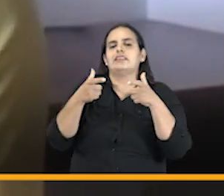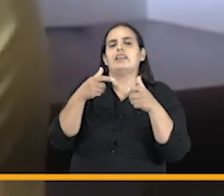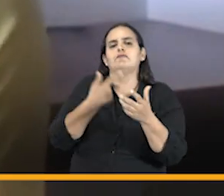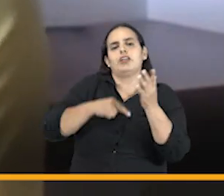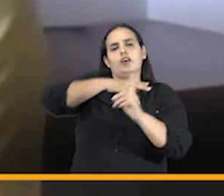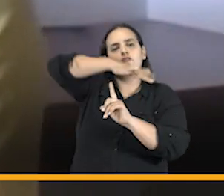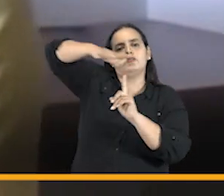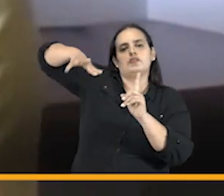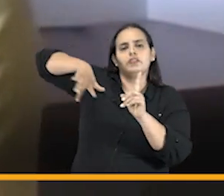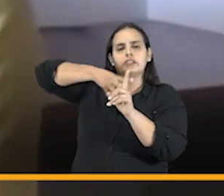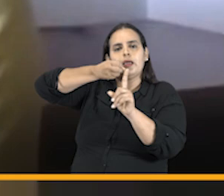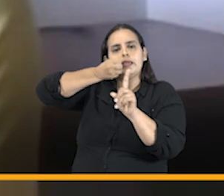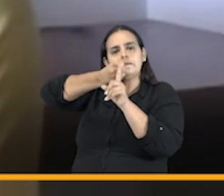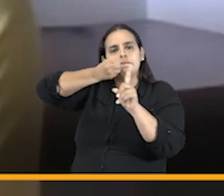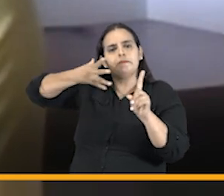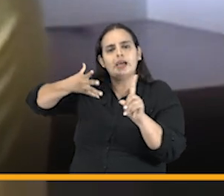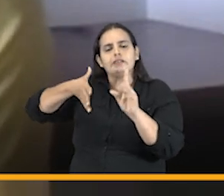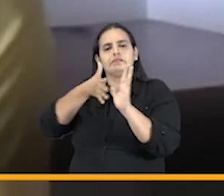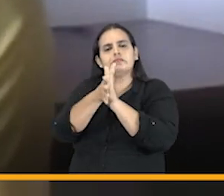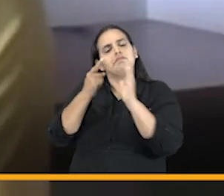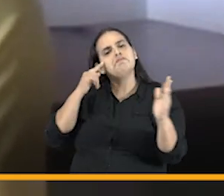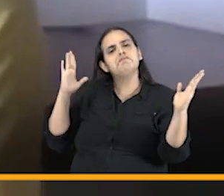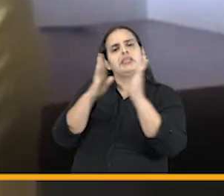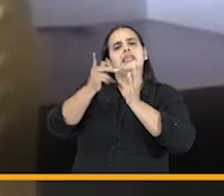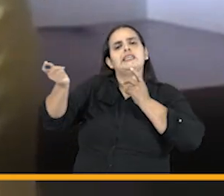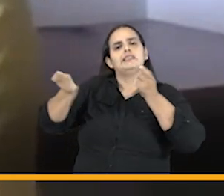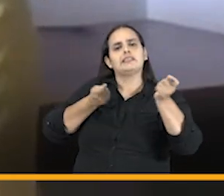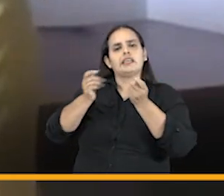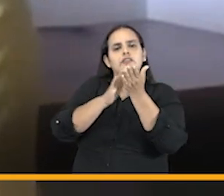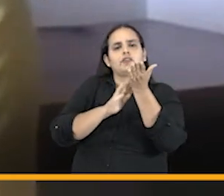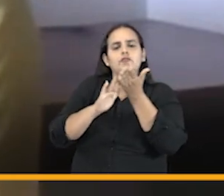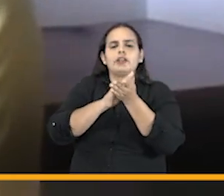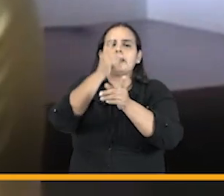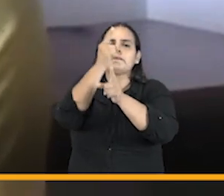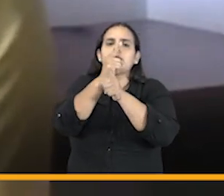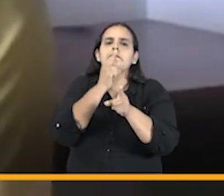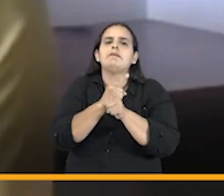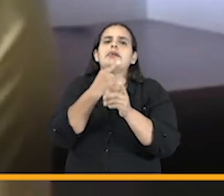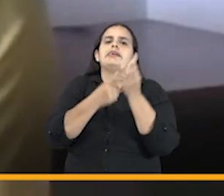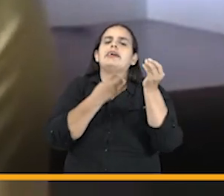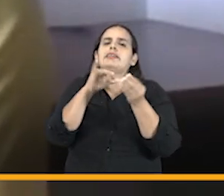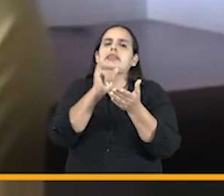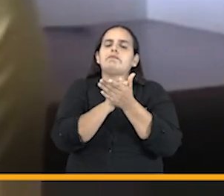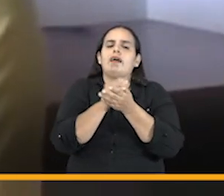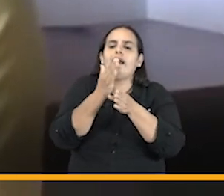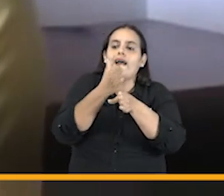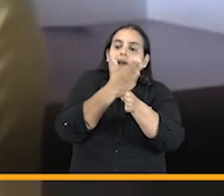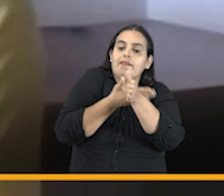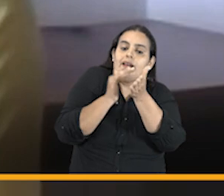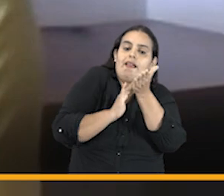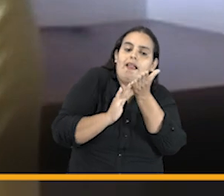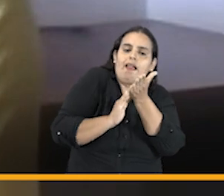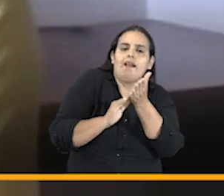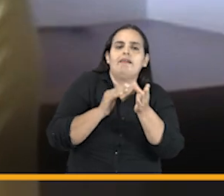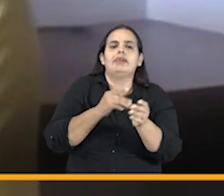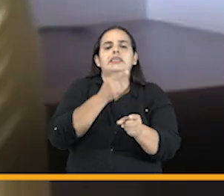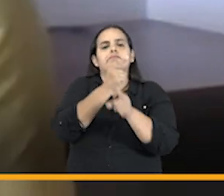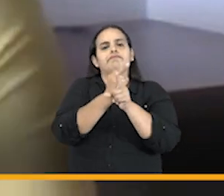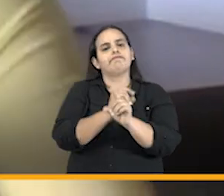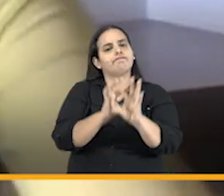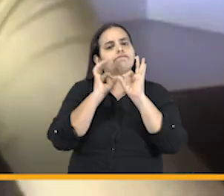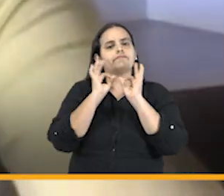contextos e impactos de cara a definir estrategias de soluciones efectivas que van desde la prevención hasta la generación de